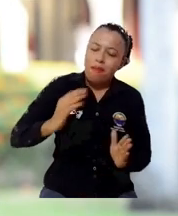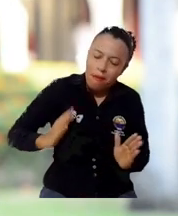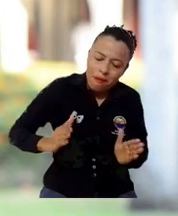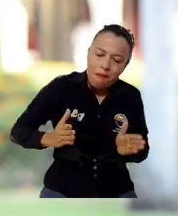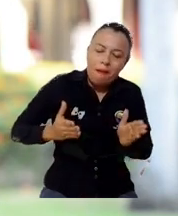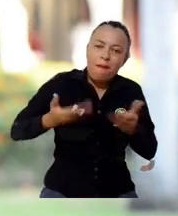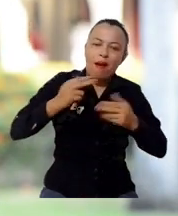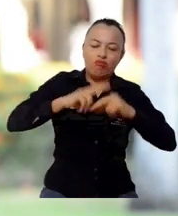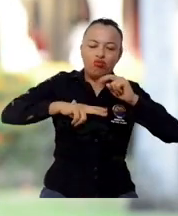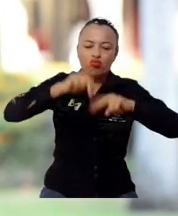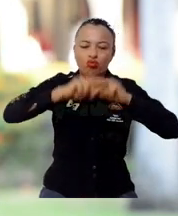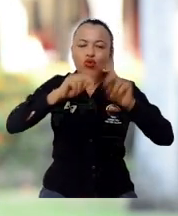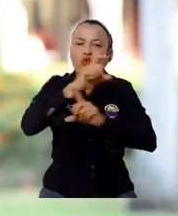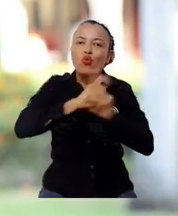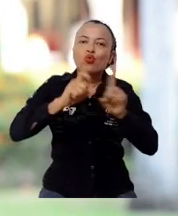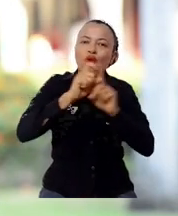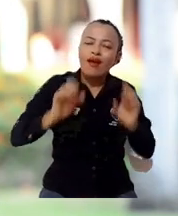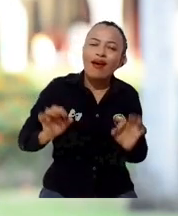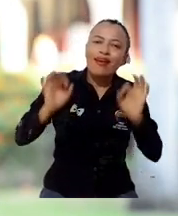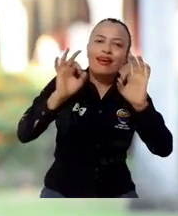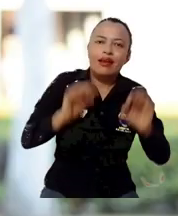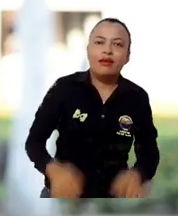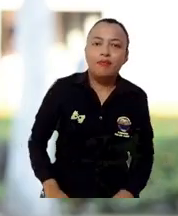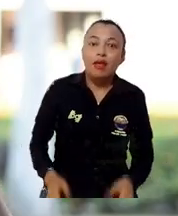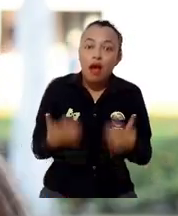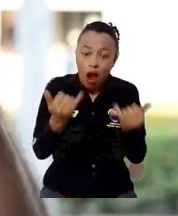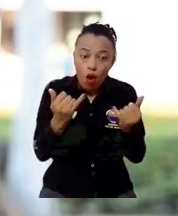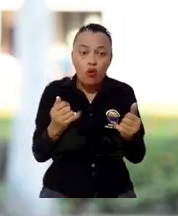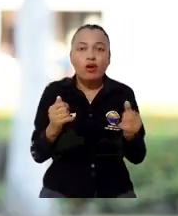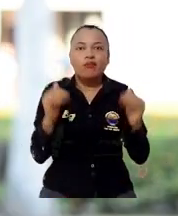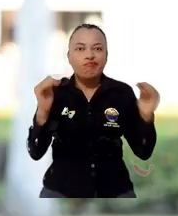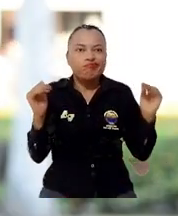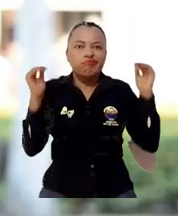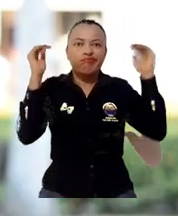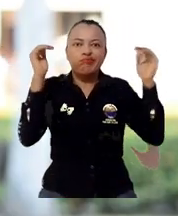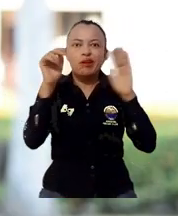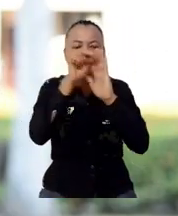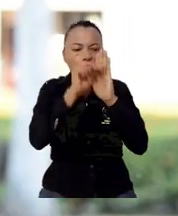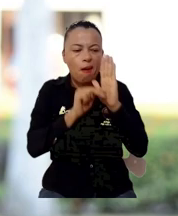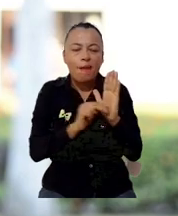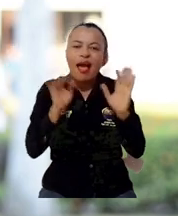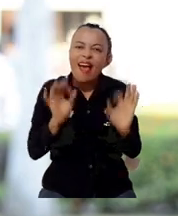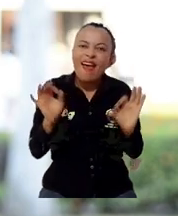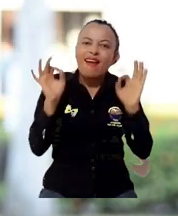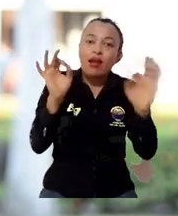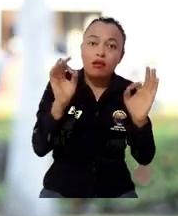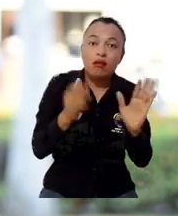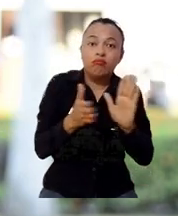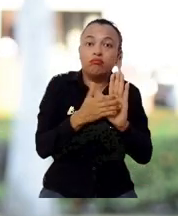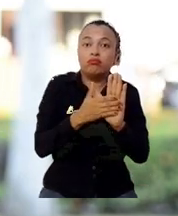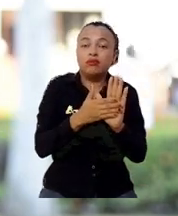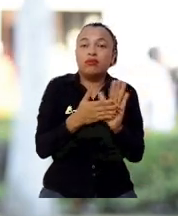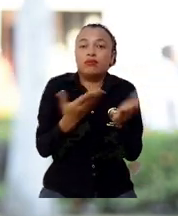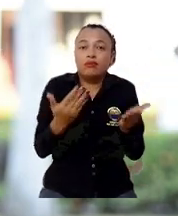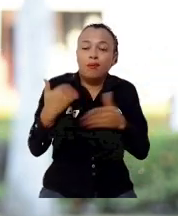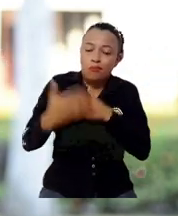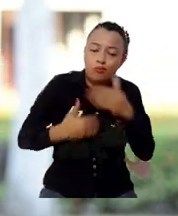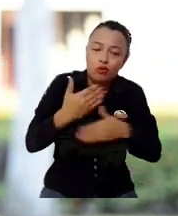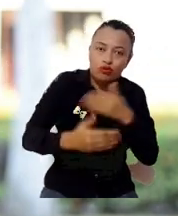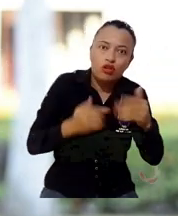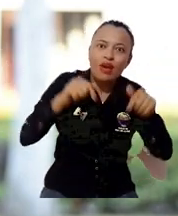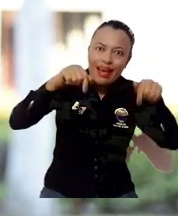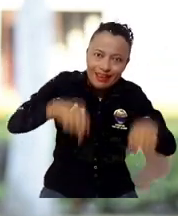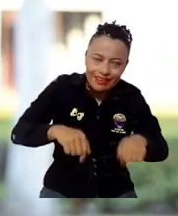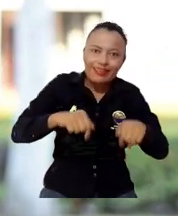por seguir construyendo una cultura de calidad. Estamos teniendo esos altos estándares de calidad que dan cuenta de que los